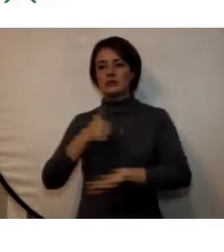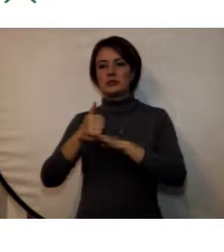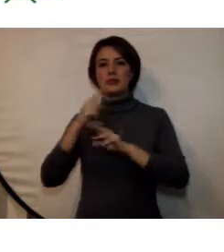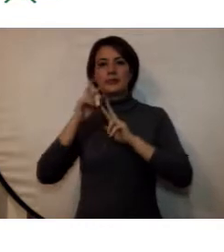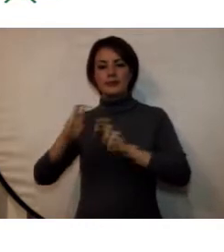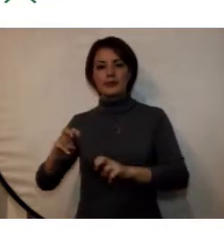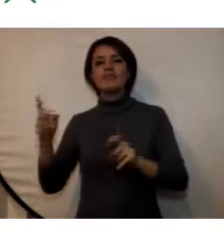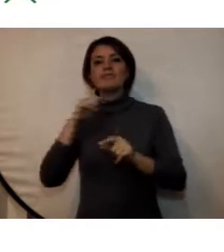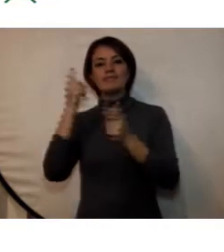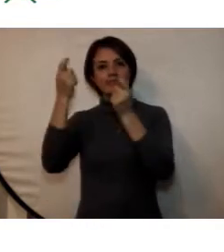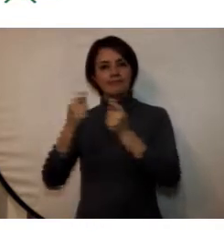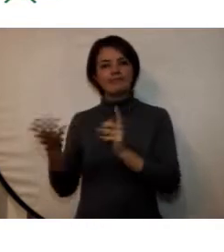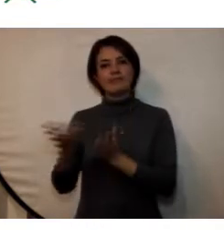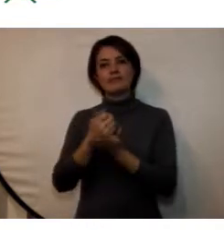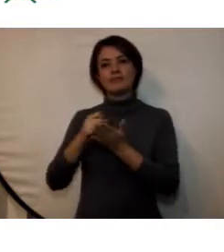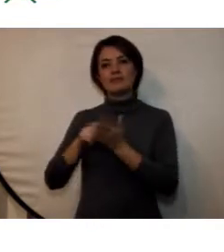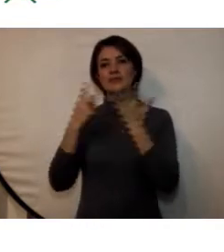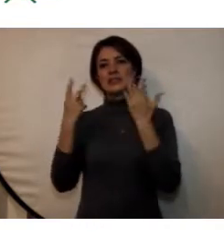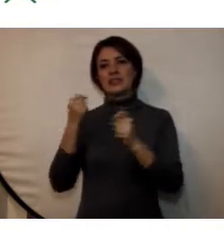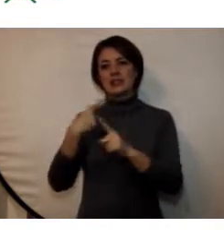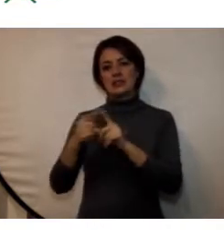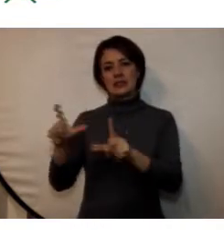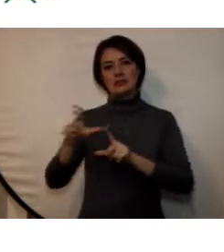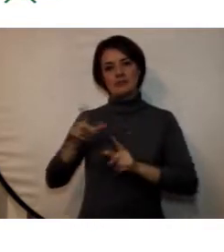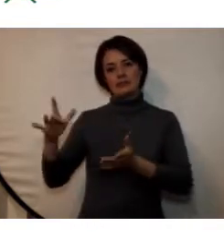se registró la participación de 7 egresados